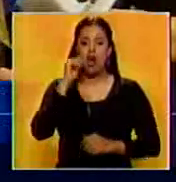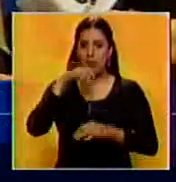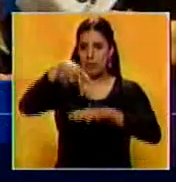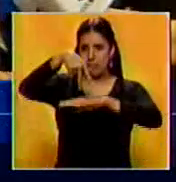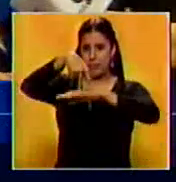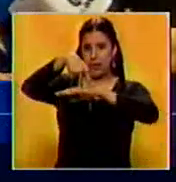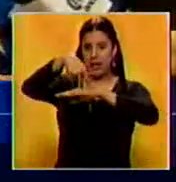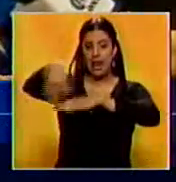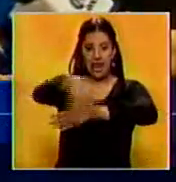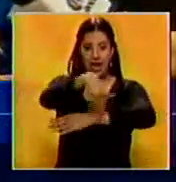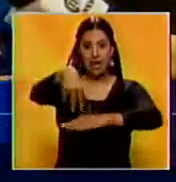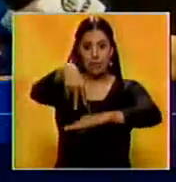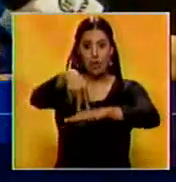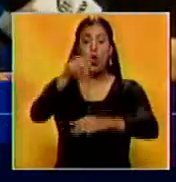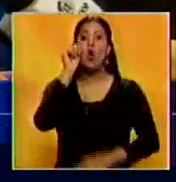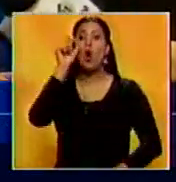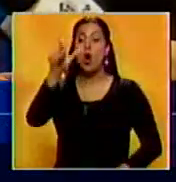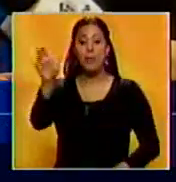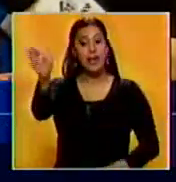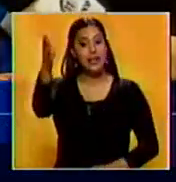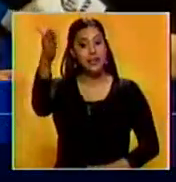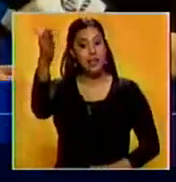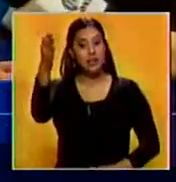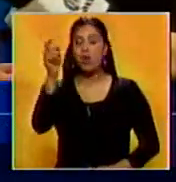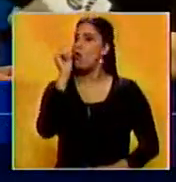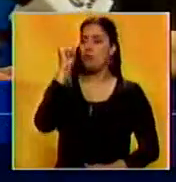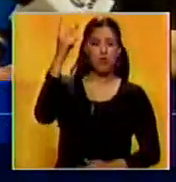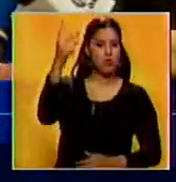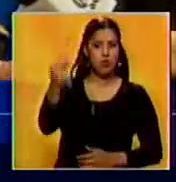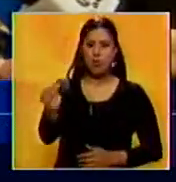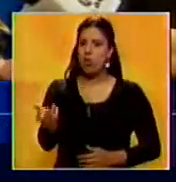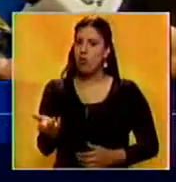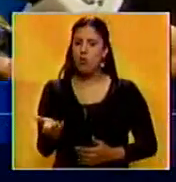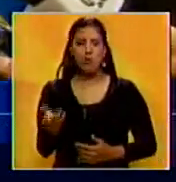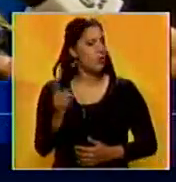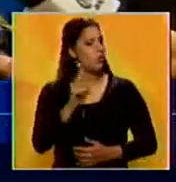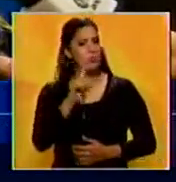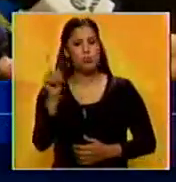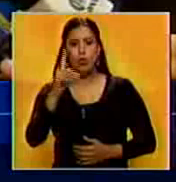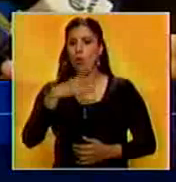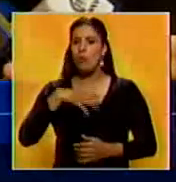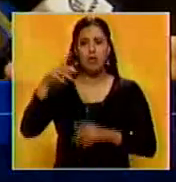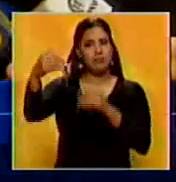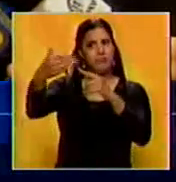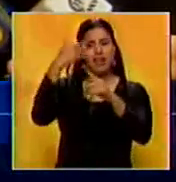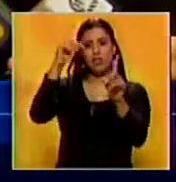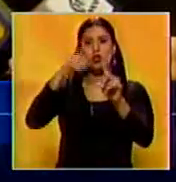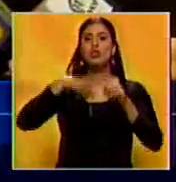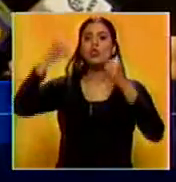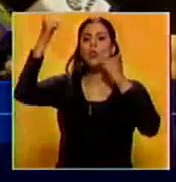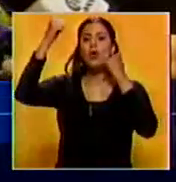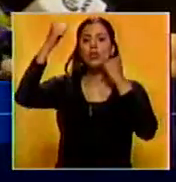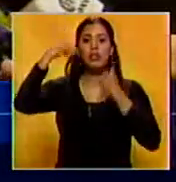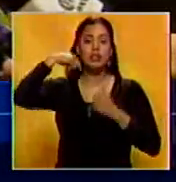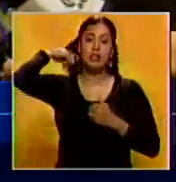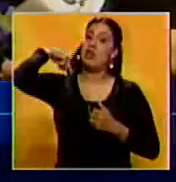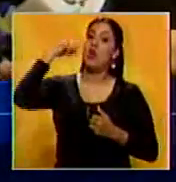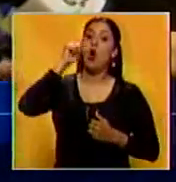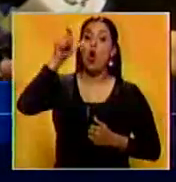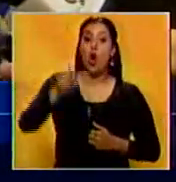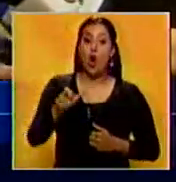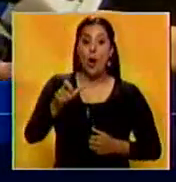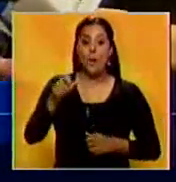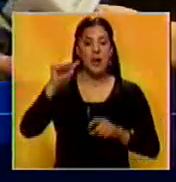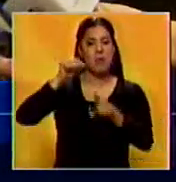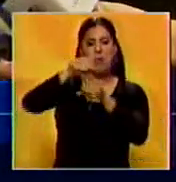en la carretera, entonces el señor dijo, quítate de ahí. Y él dijo, no, si no, no puedes pasar aquí porque vamos a protestar. Entonces el